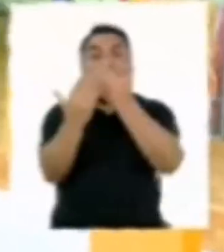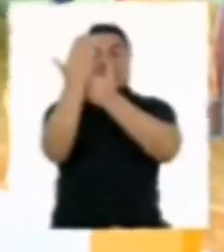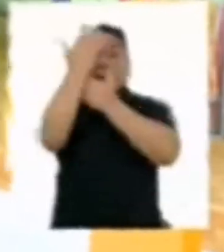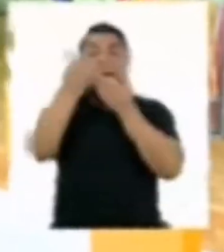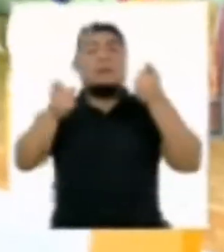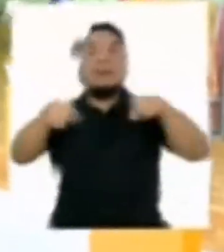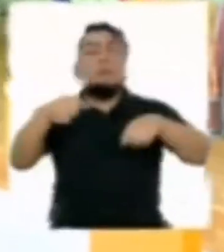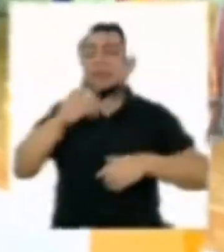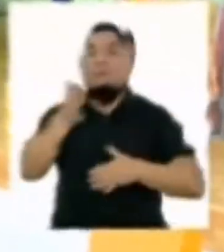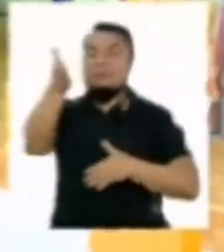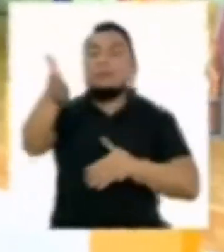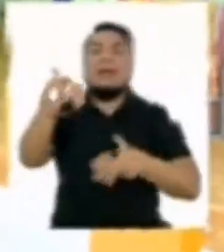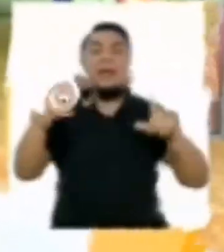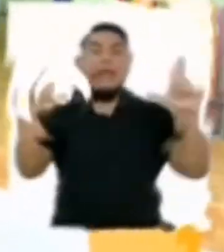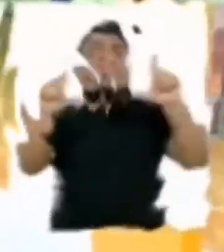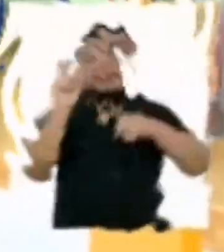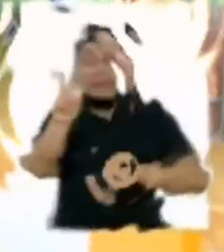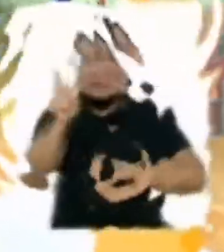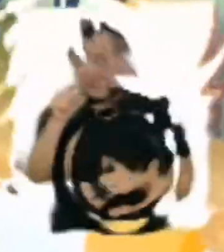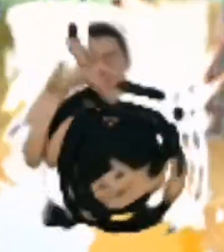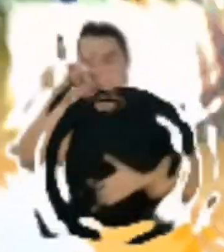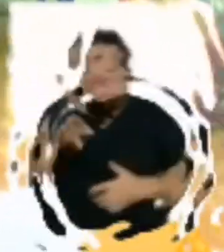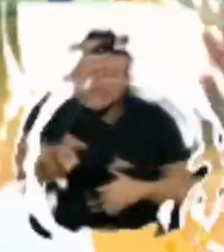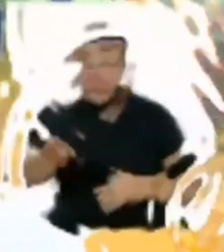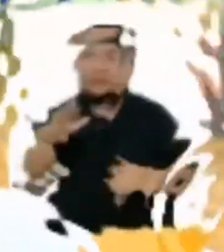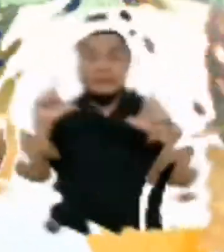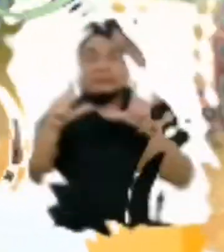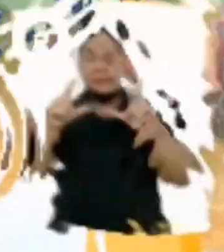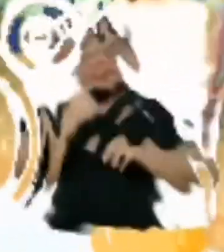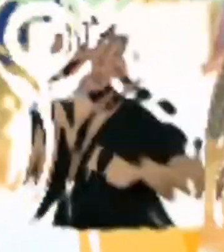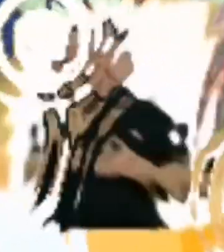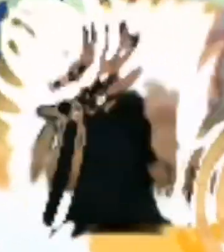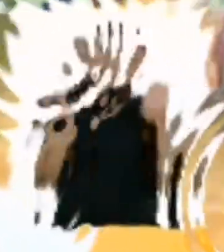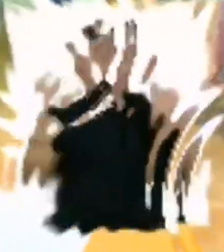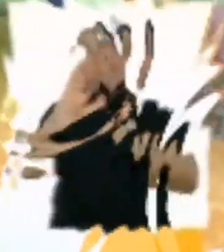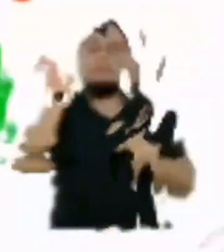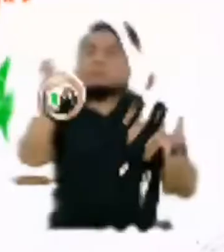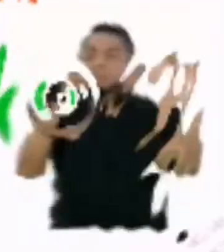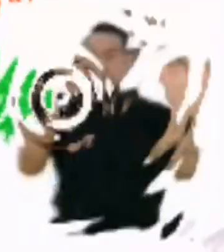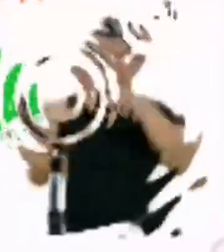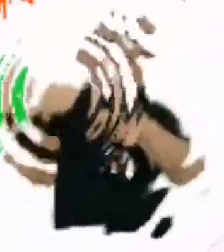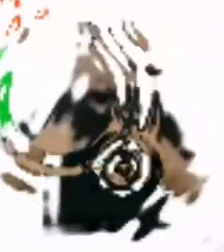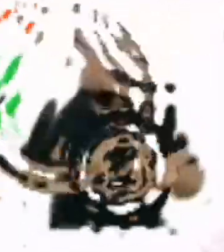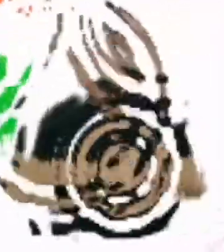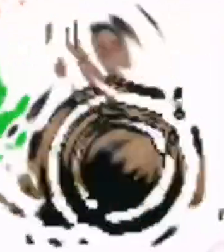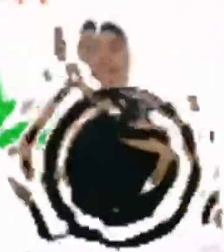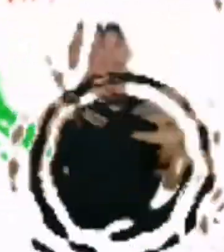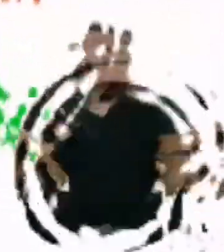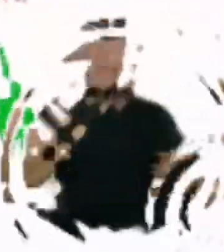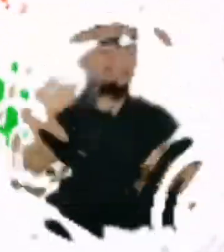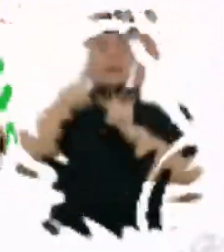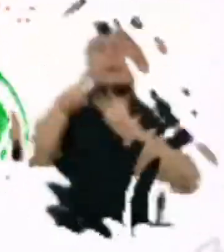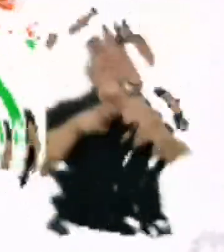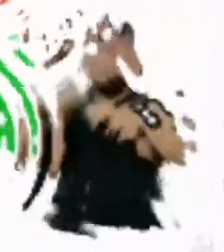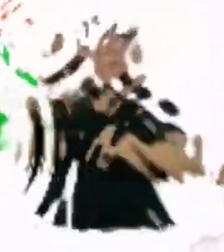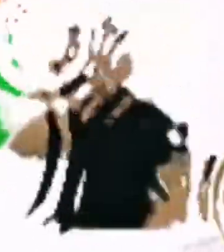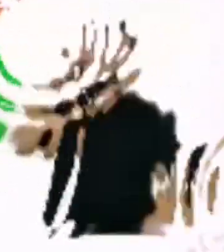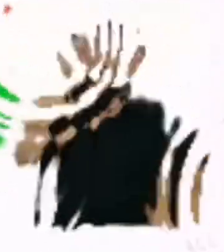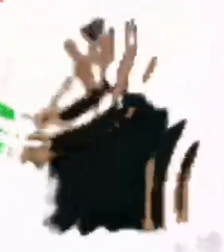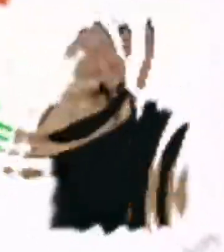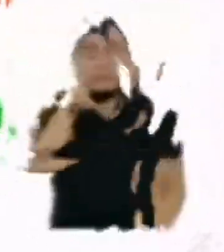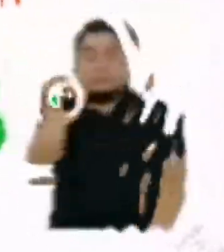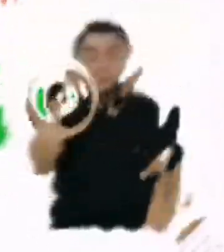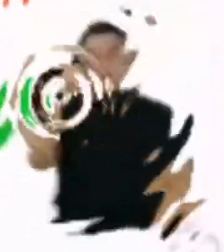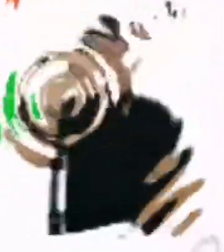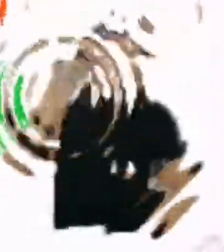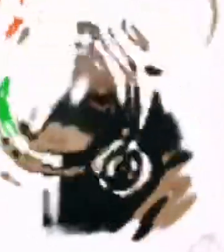Mañana, cuando estaba por entrar al canal, noté que en la cuadra habían varias bolsas de basura. Entonces, le estaba preguntando a Jonathan si él